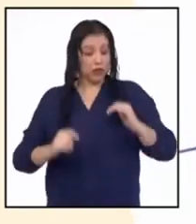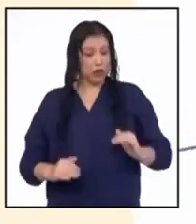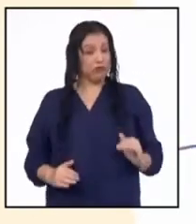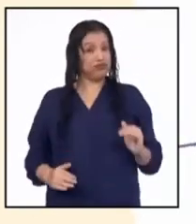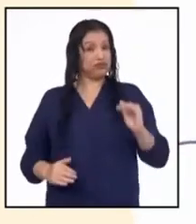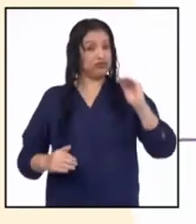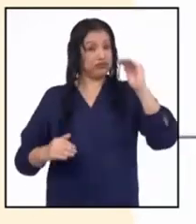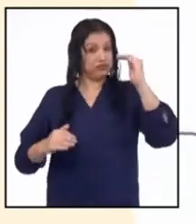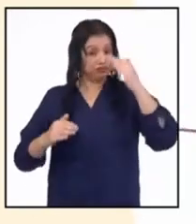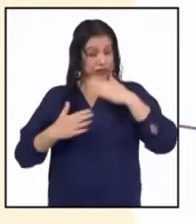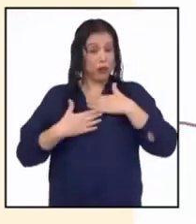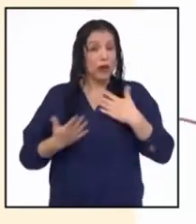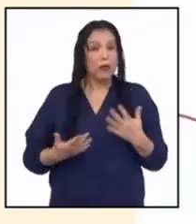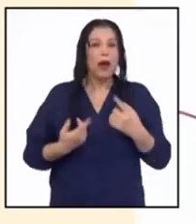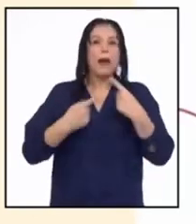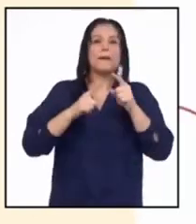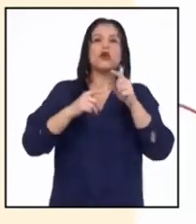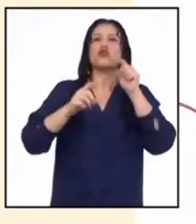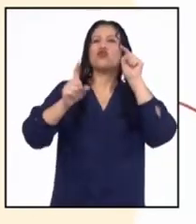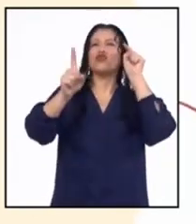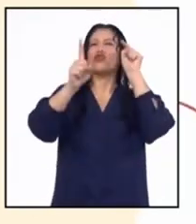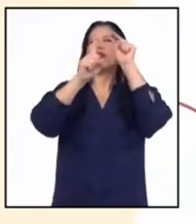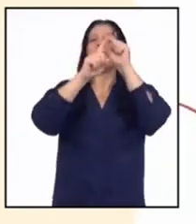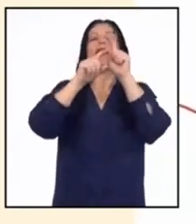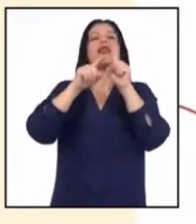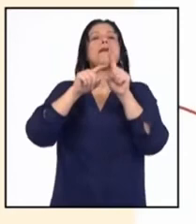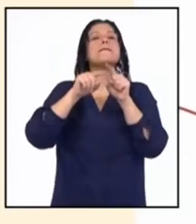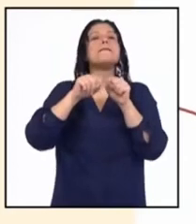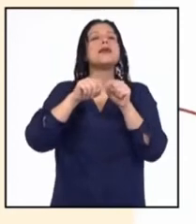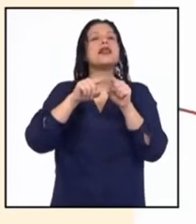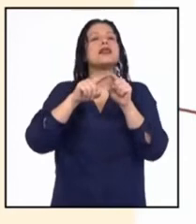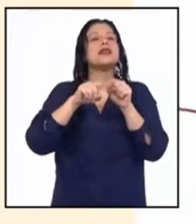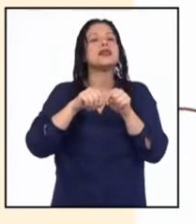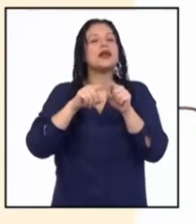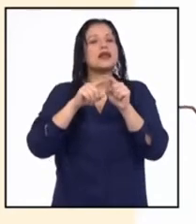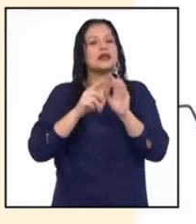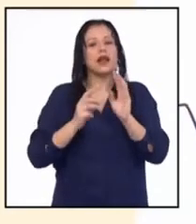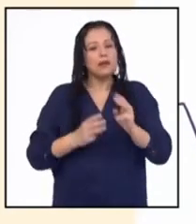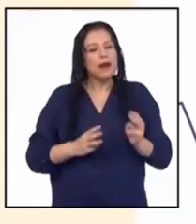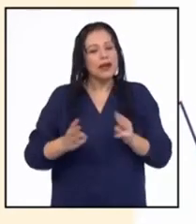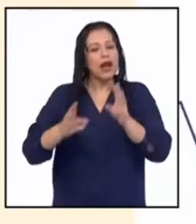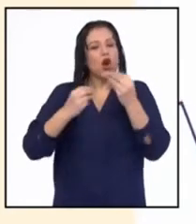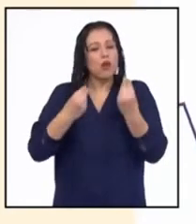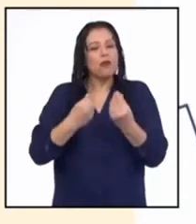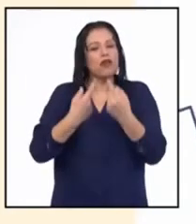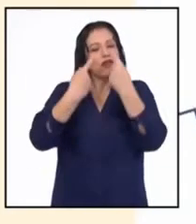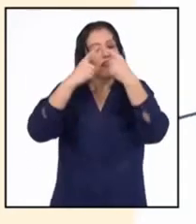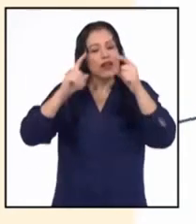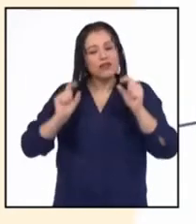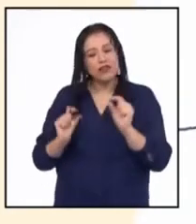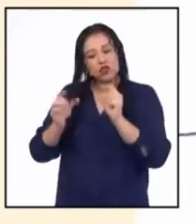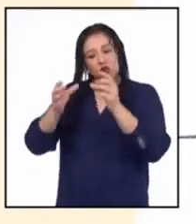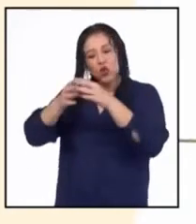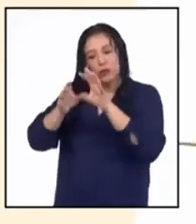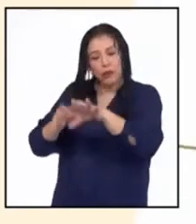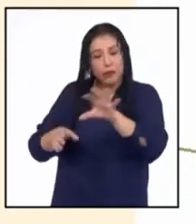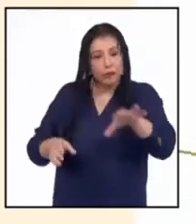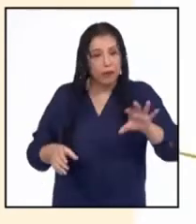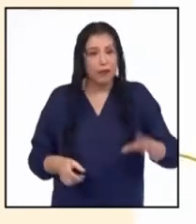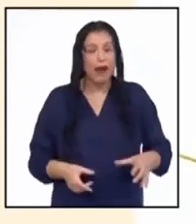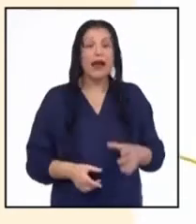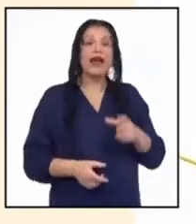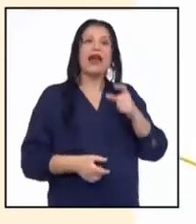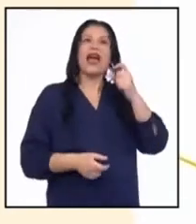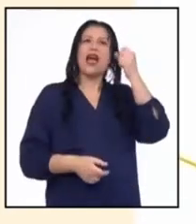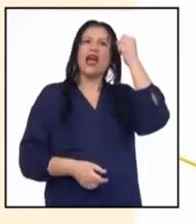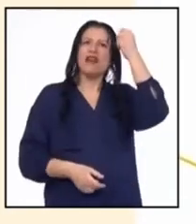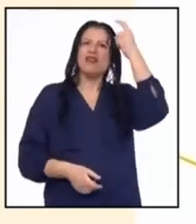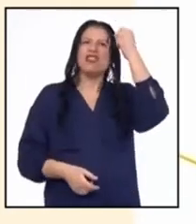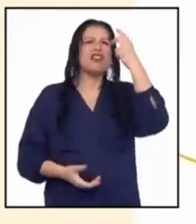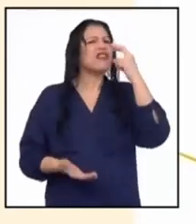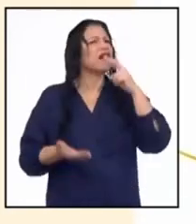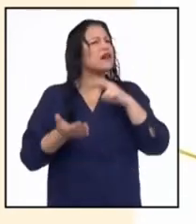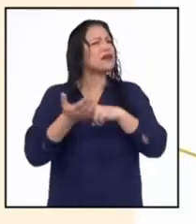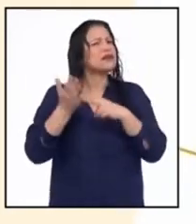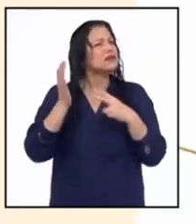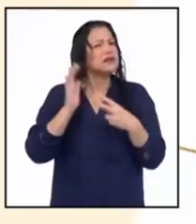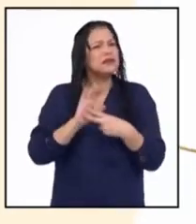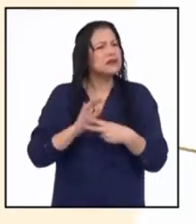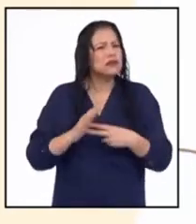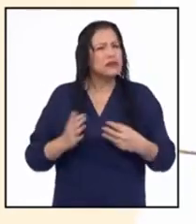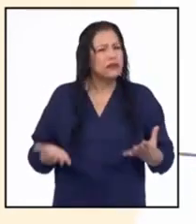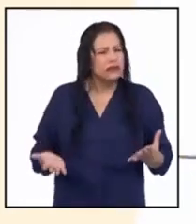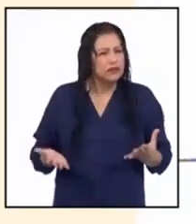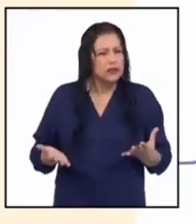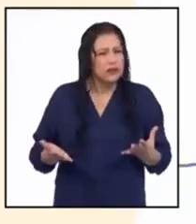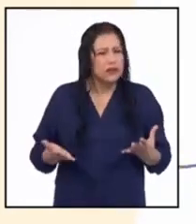que su fin depende de la manera como las diversas colectividades entiendan lo que significa e implica